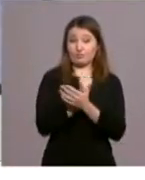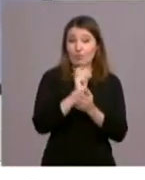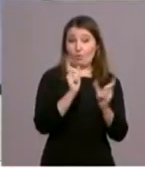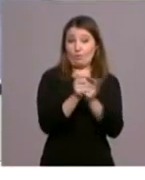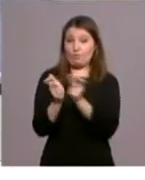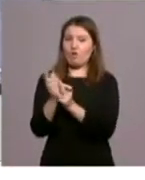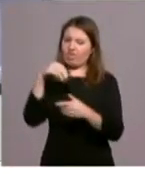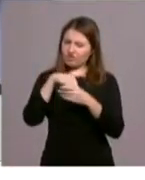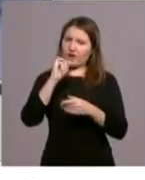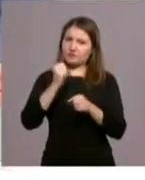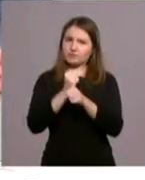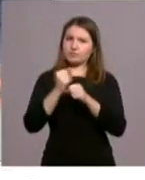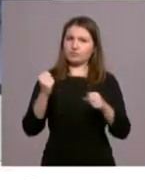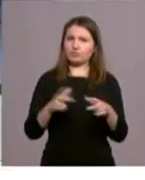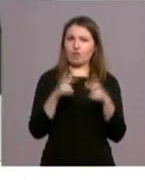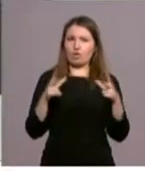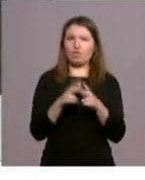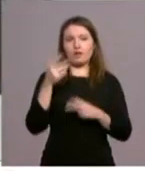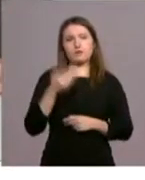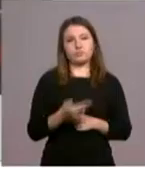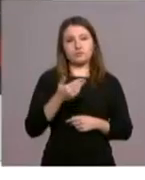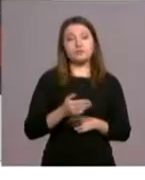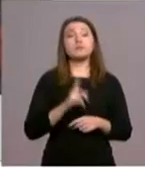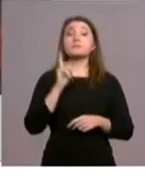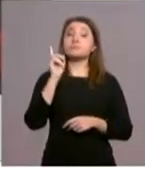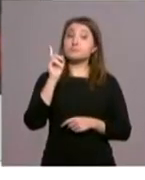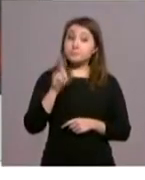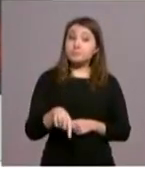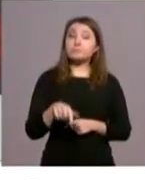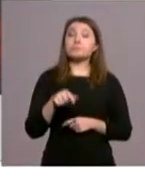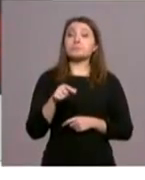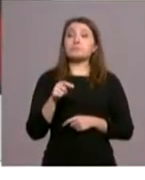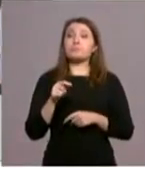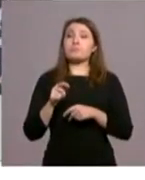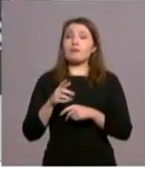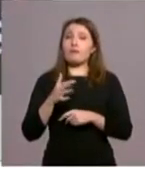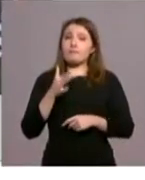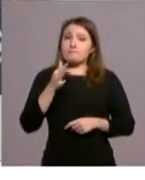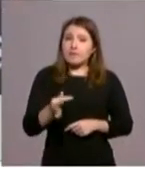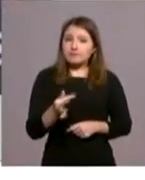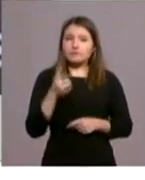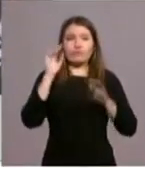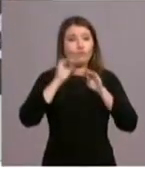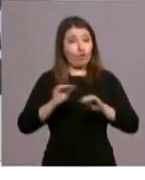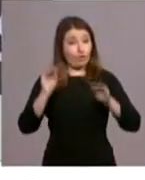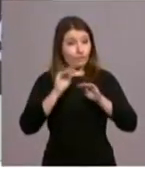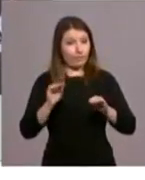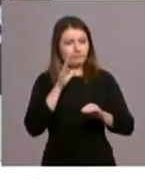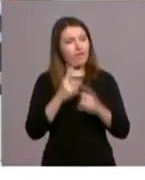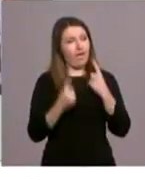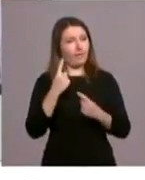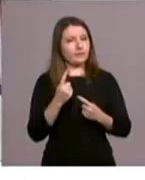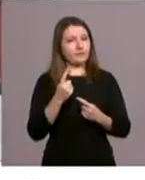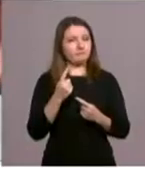hay una labor social muy importante. Luego una labor social, además de una labor social, perdón, hay una labor de formación, que también a veces